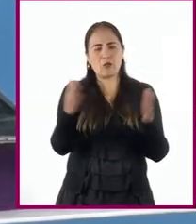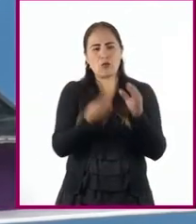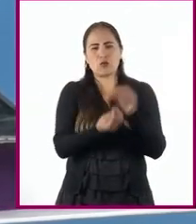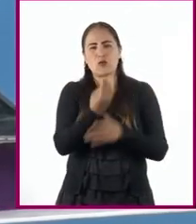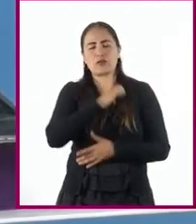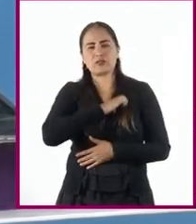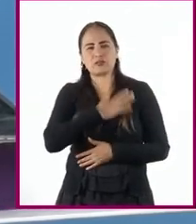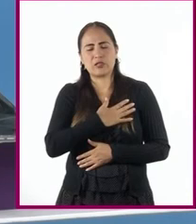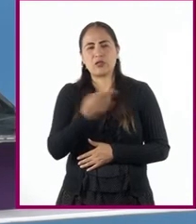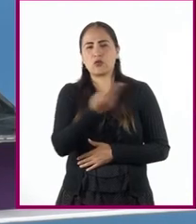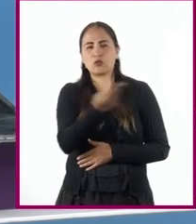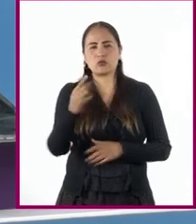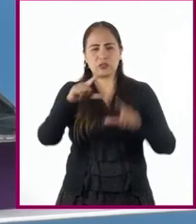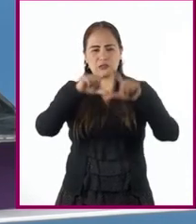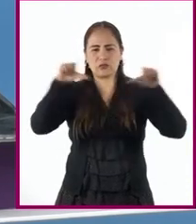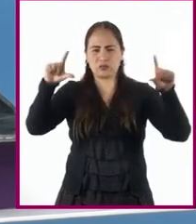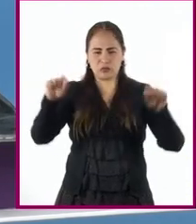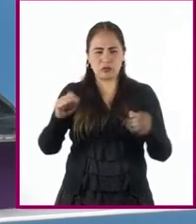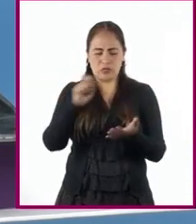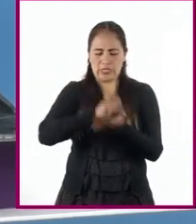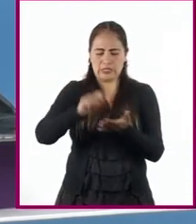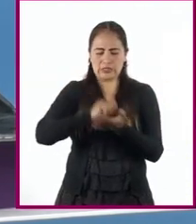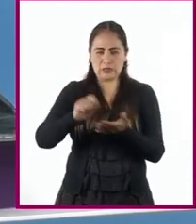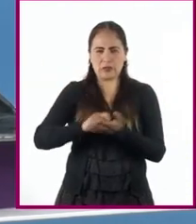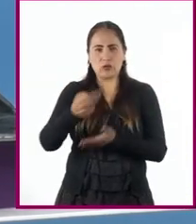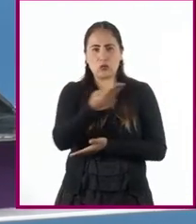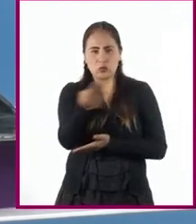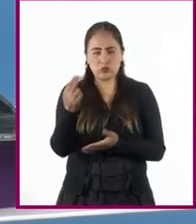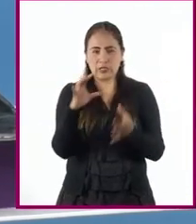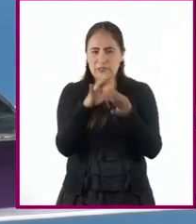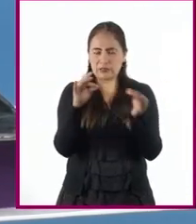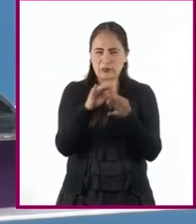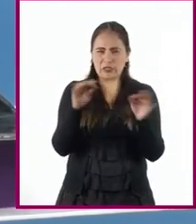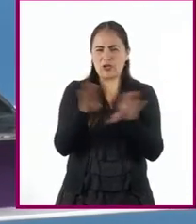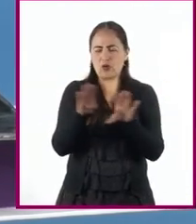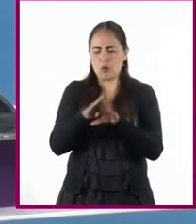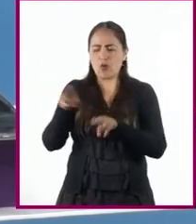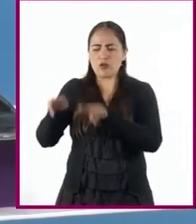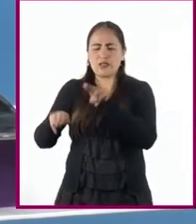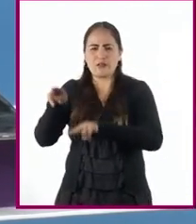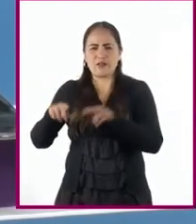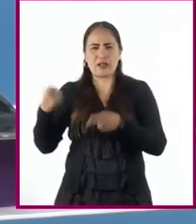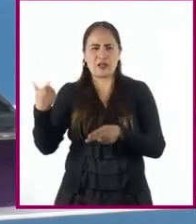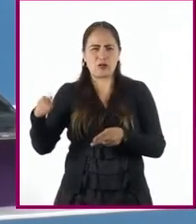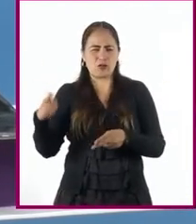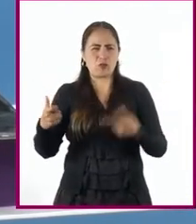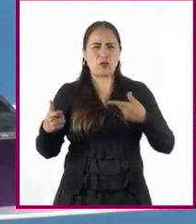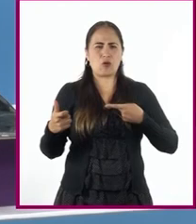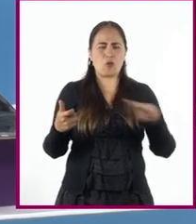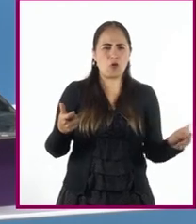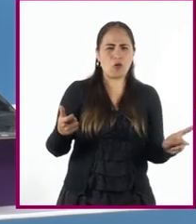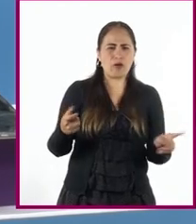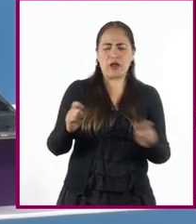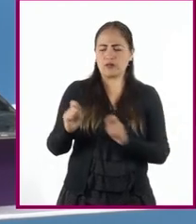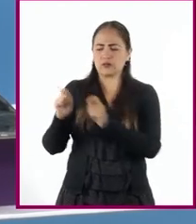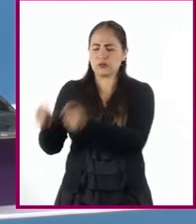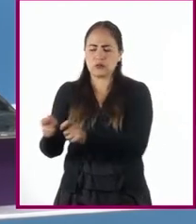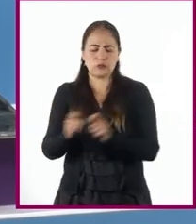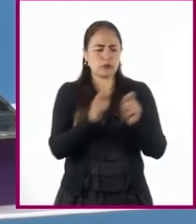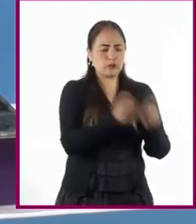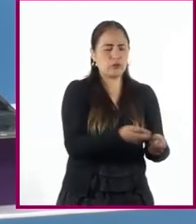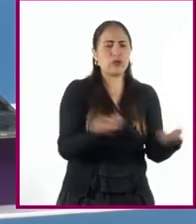Escriban un párrafo en el que expliquen cómo el estatus socioeconómico influía en los roles y labores que